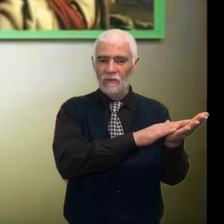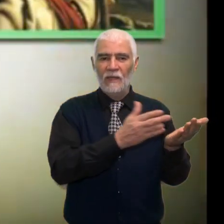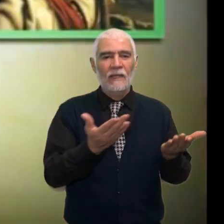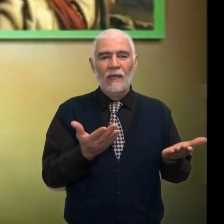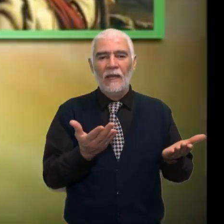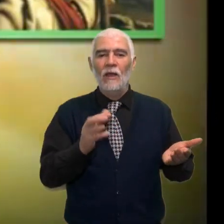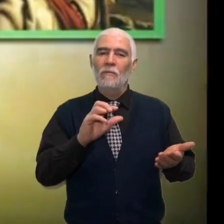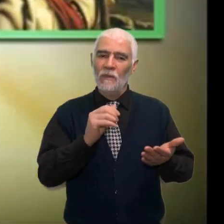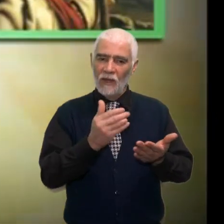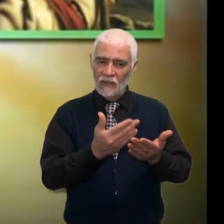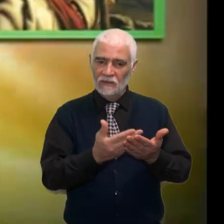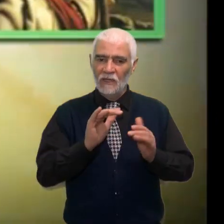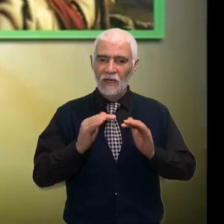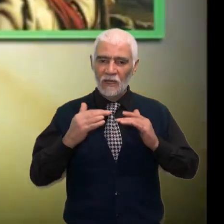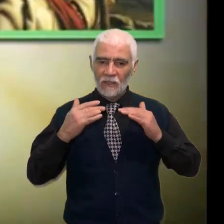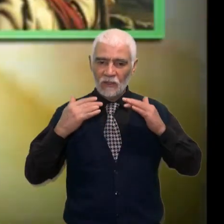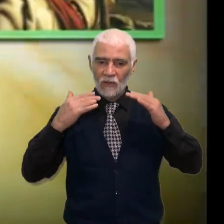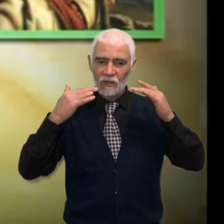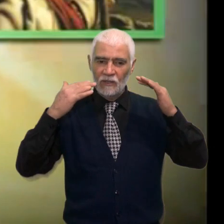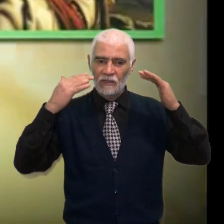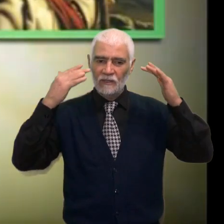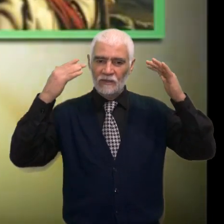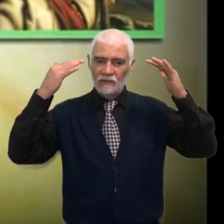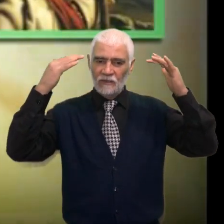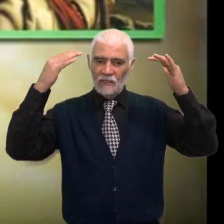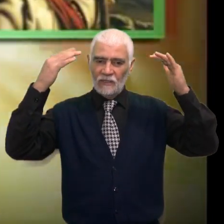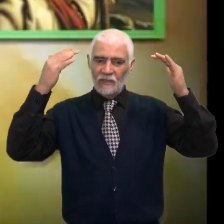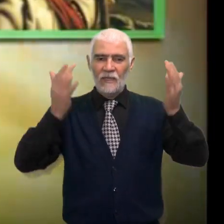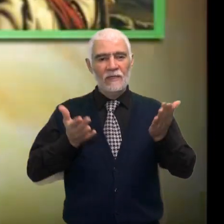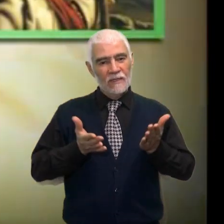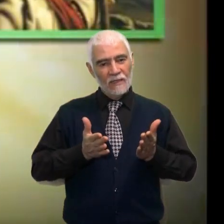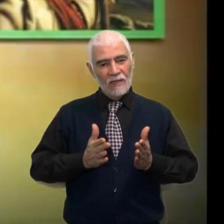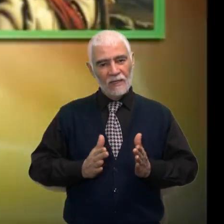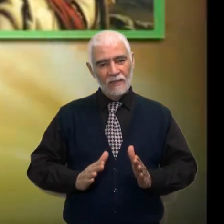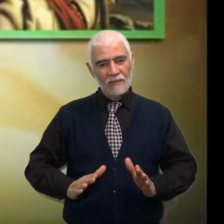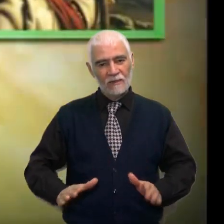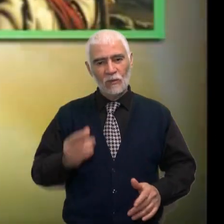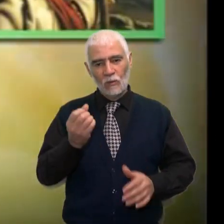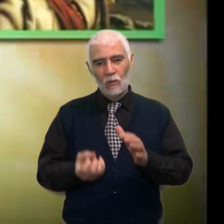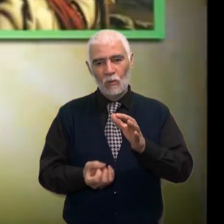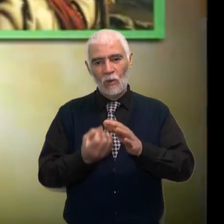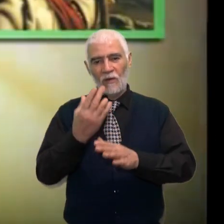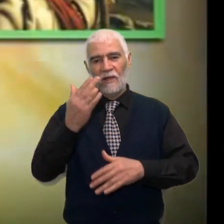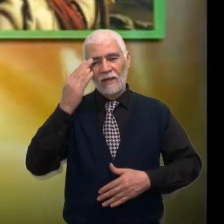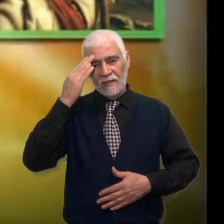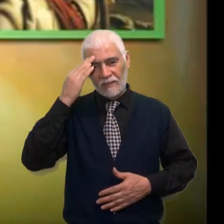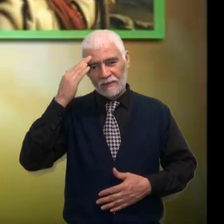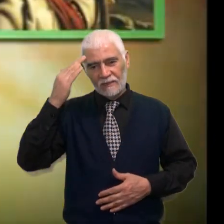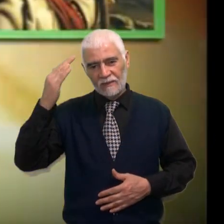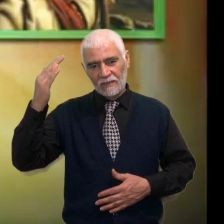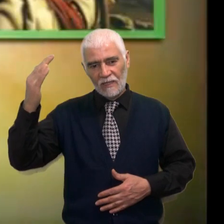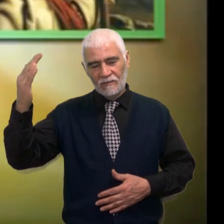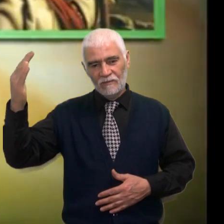Que paz y alegría Nació un nuevo